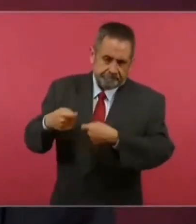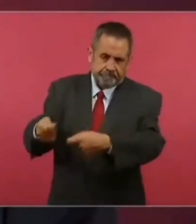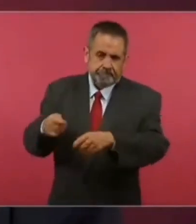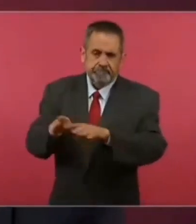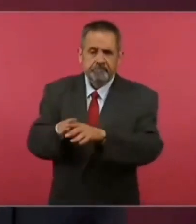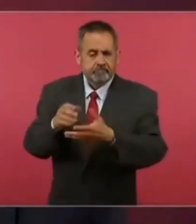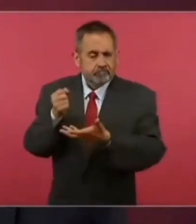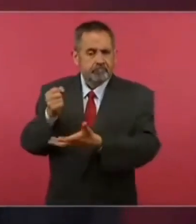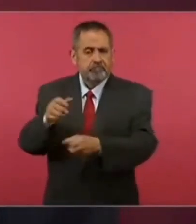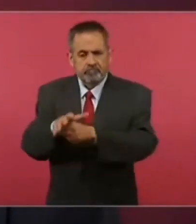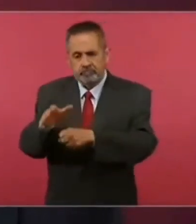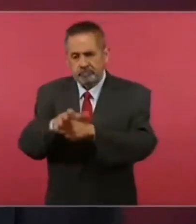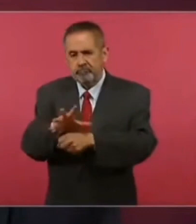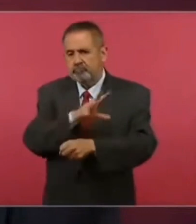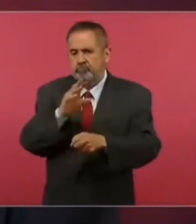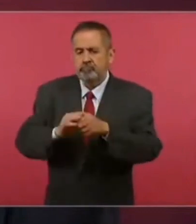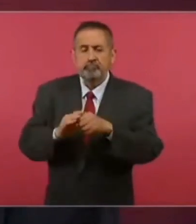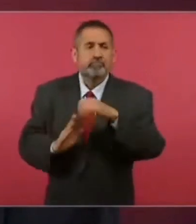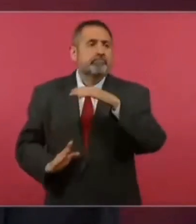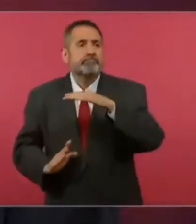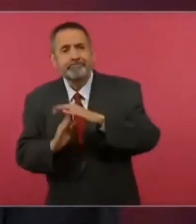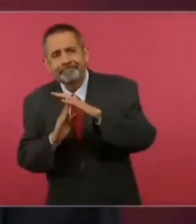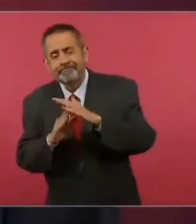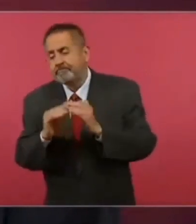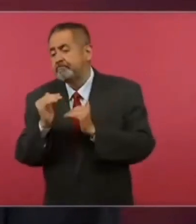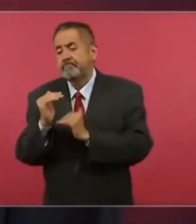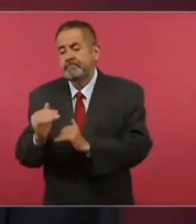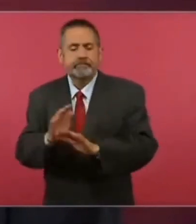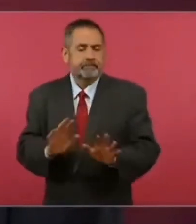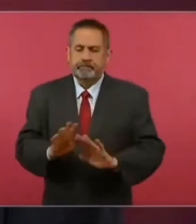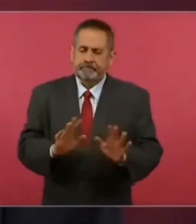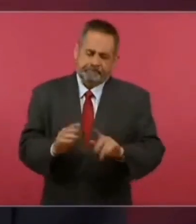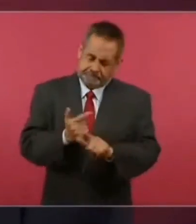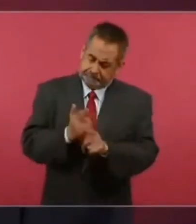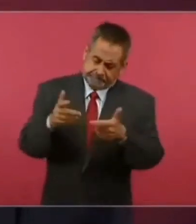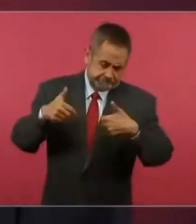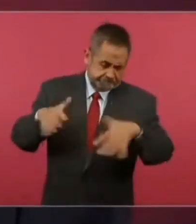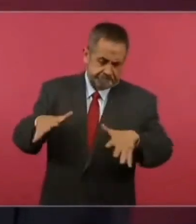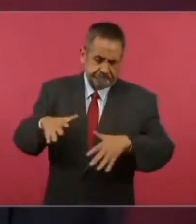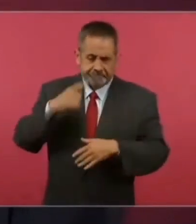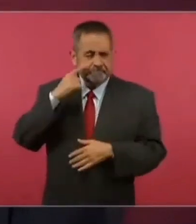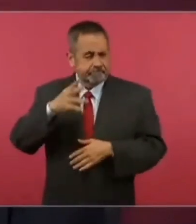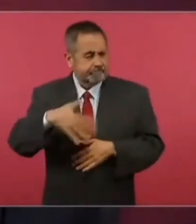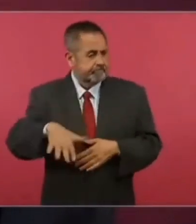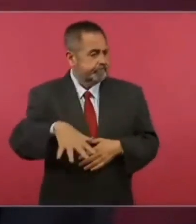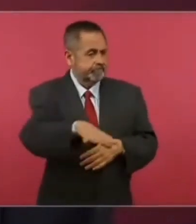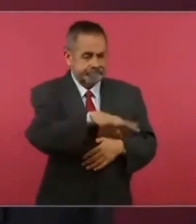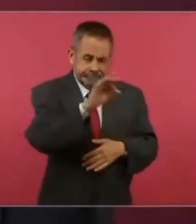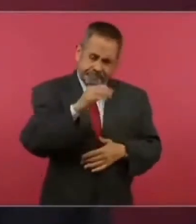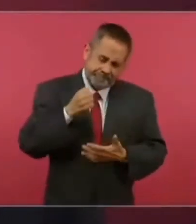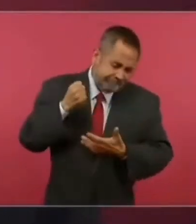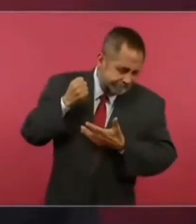presupuesto suficiente no hay límite para todo lo que se necesite